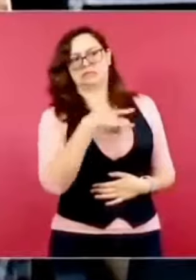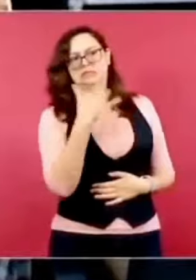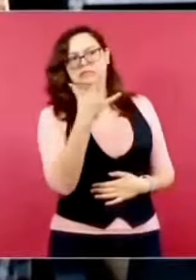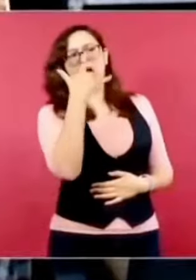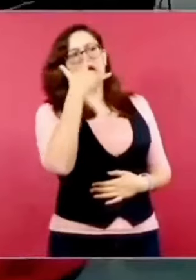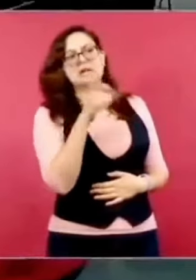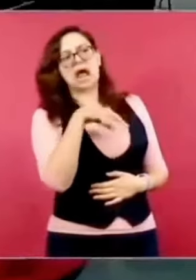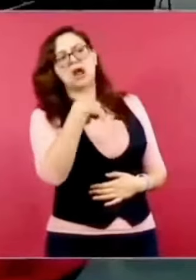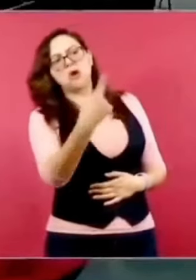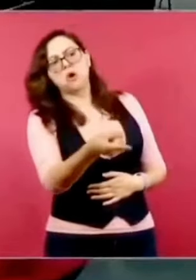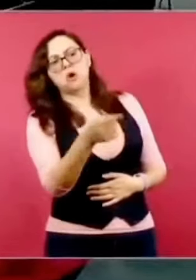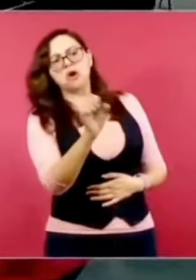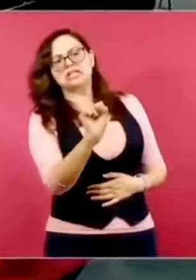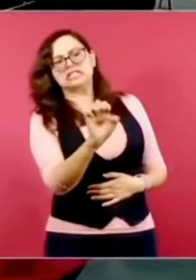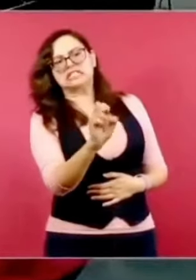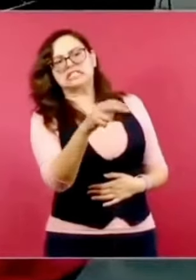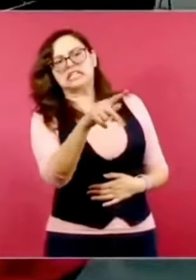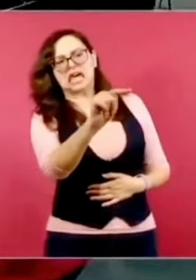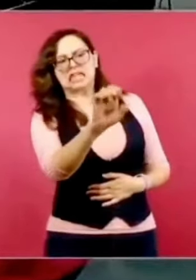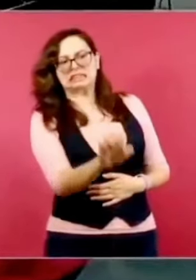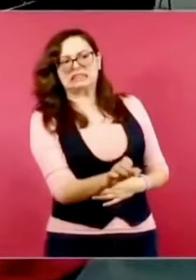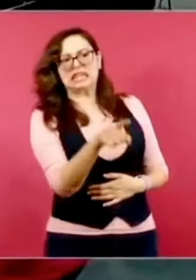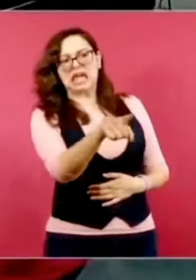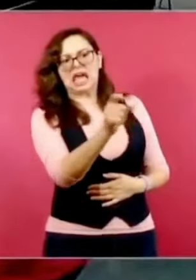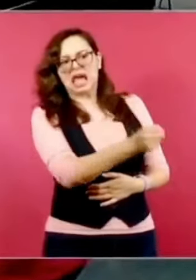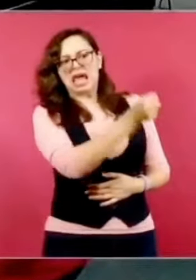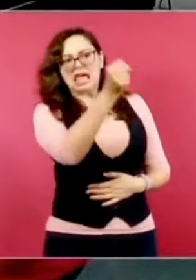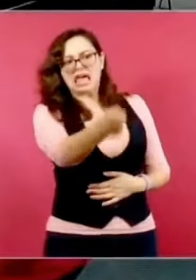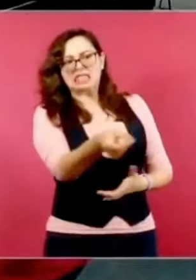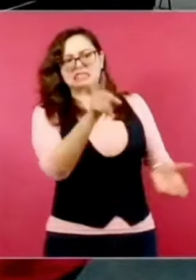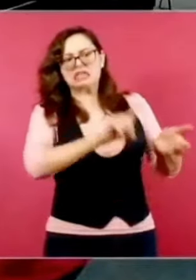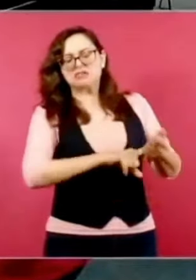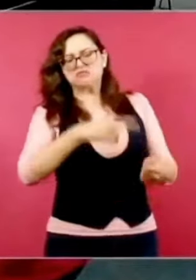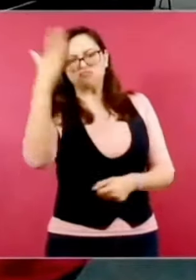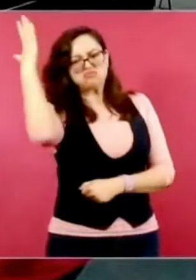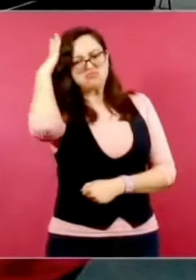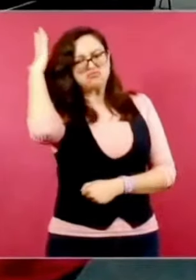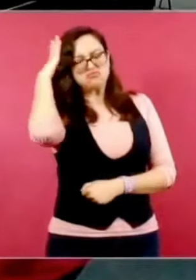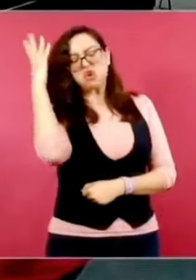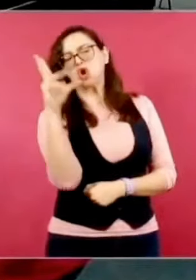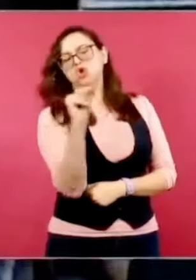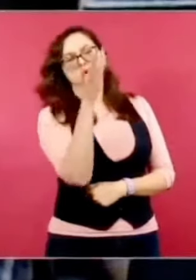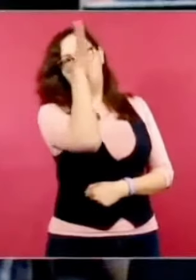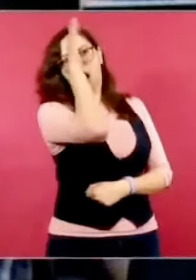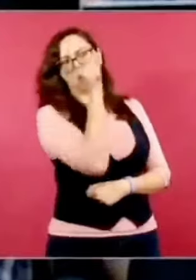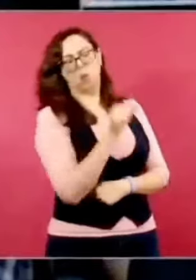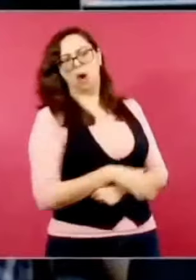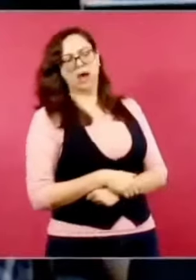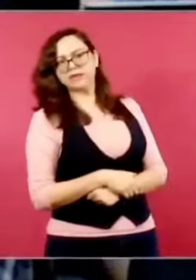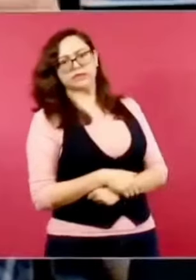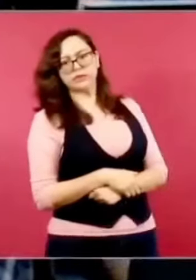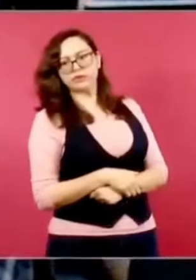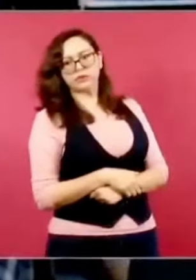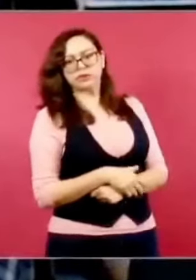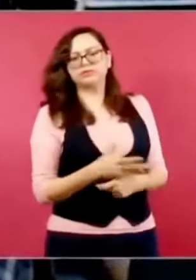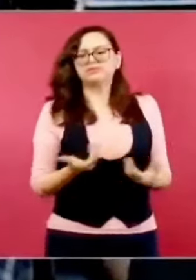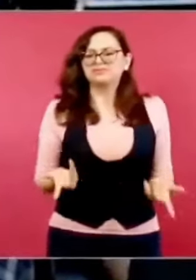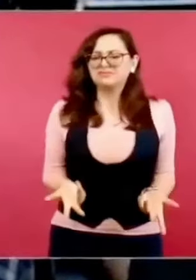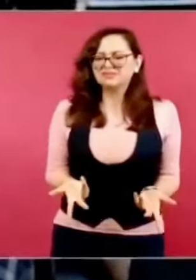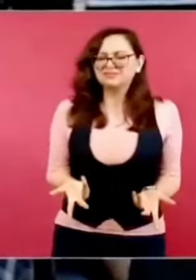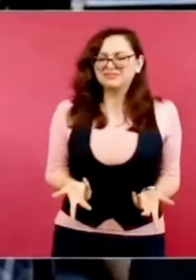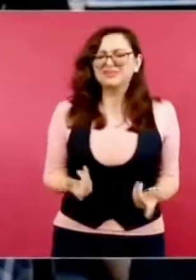del CENTE. Sí, sí, sí. ¿Usted está de acuerdo con esa candidatura? ¿Con? La candidatura al líder del CENTE. ¿Cuál es?